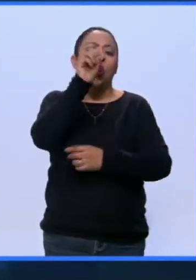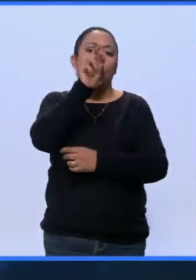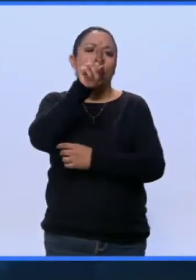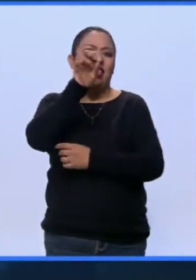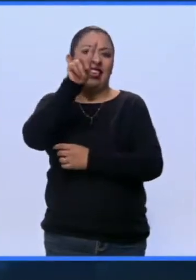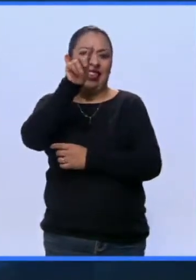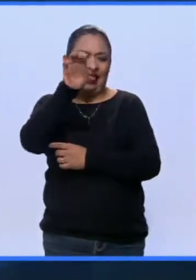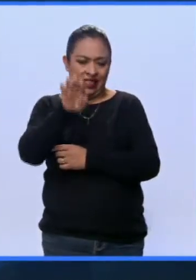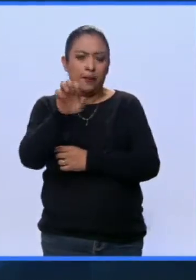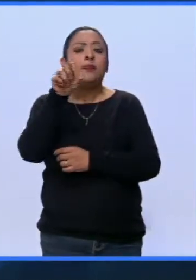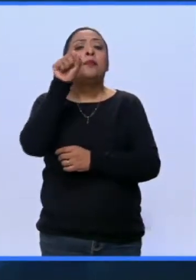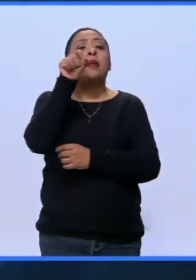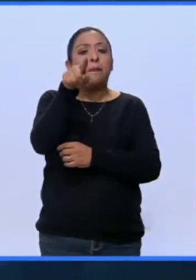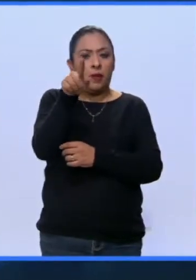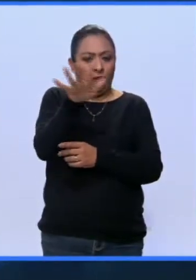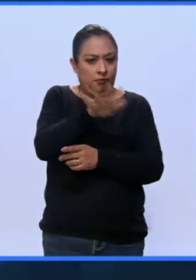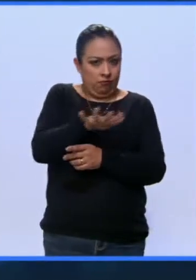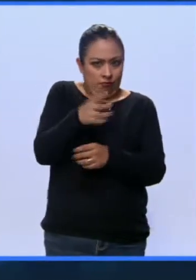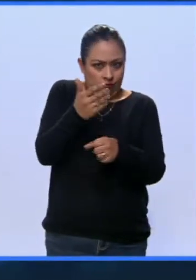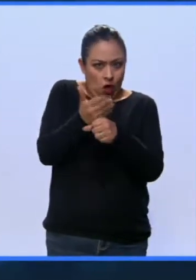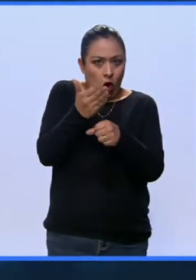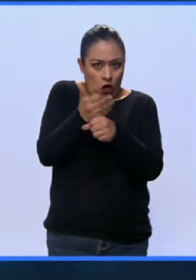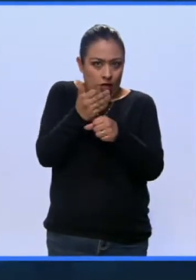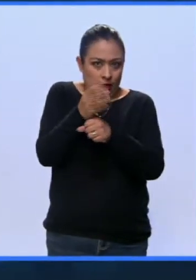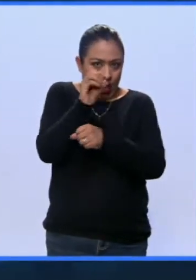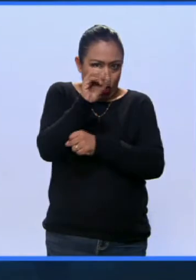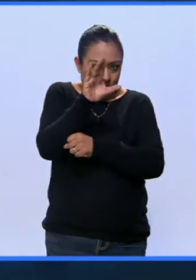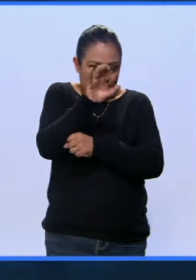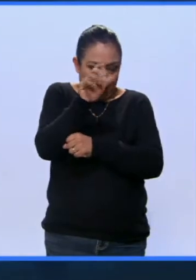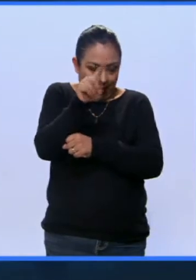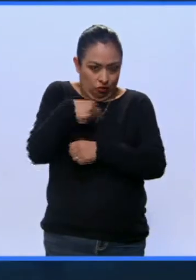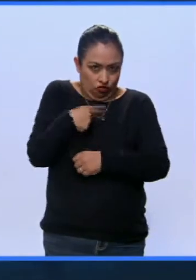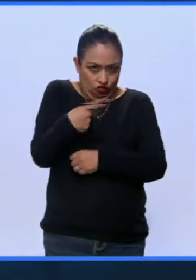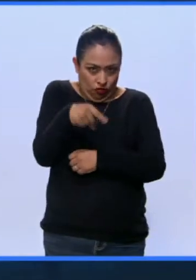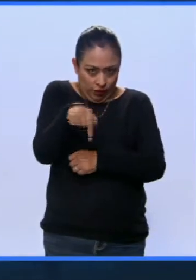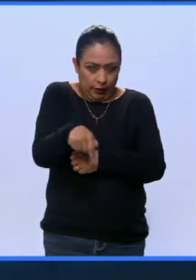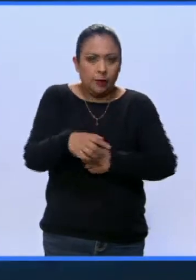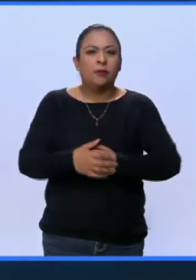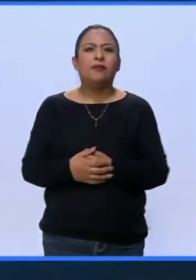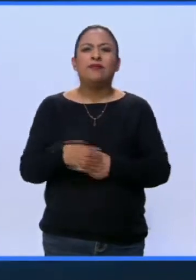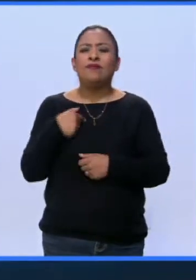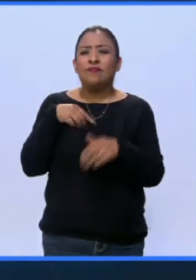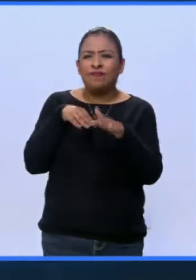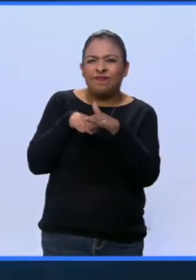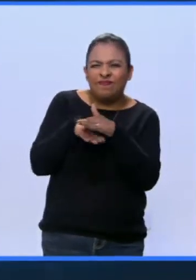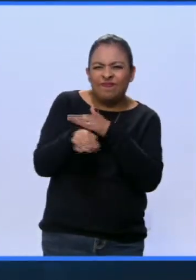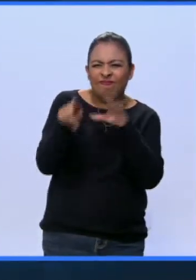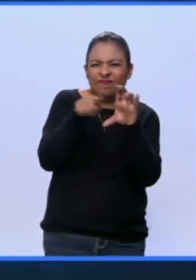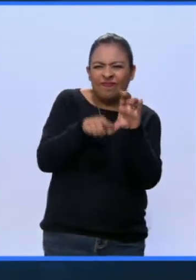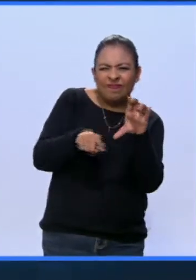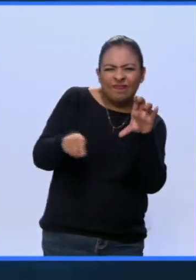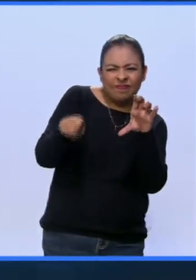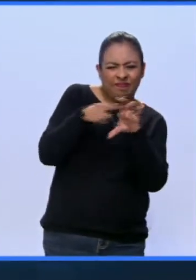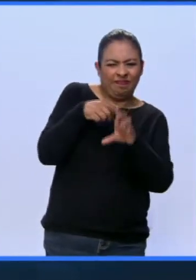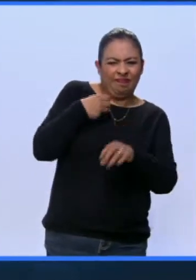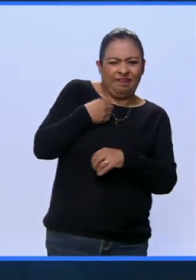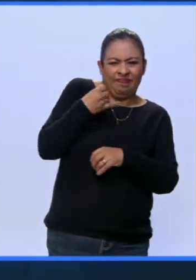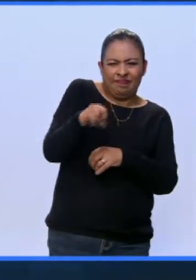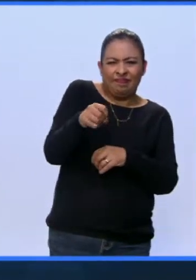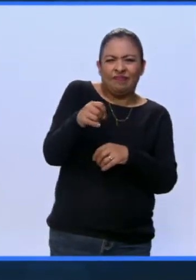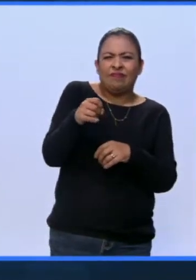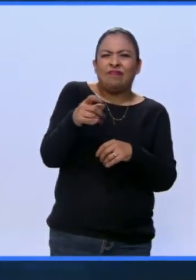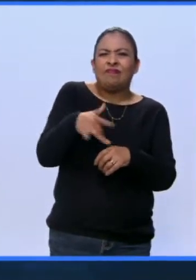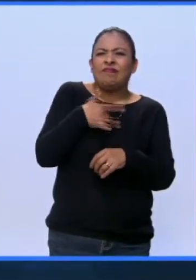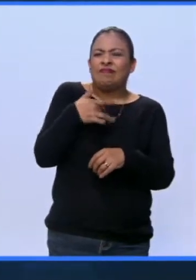con nuestra propiedad media de Occidente. Que entrar a ese ridículo círculo le causará desdicha y aún